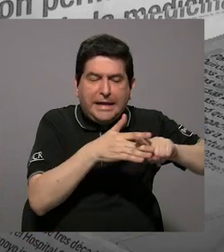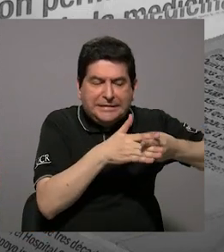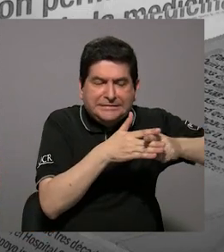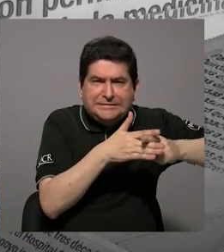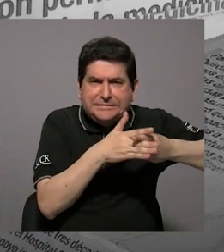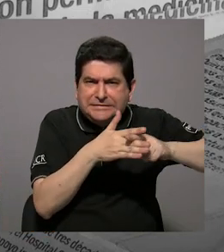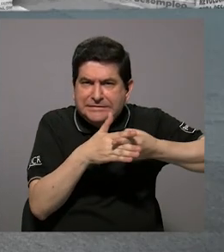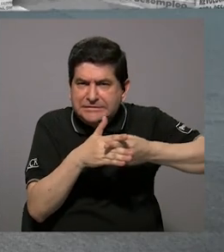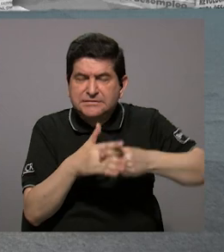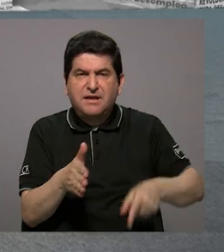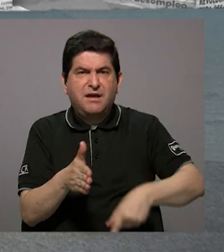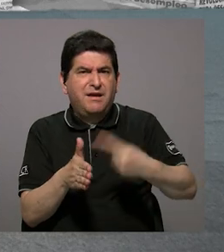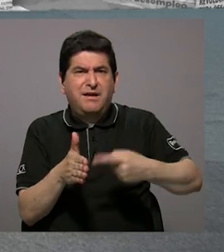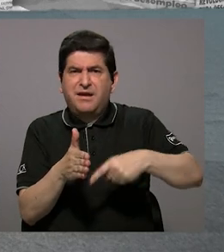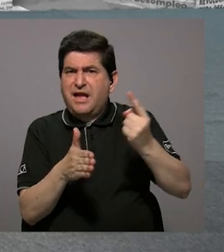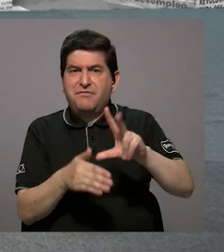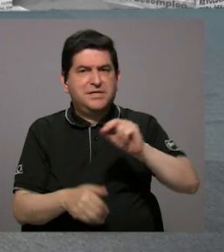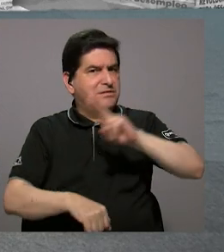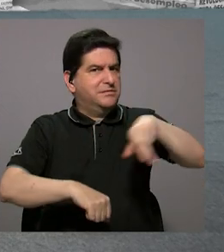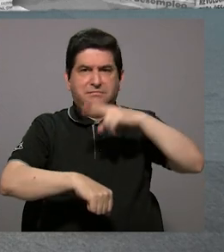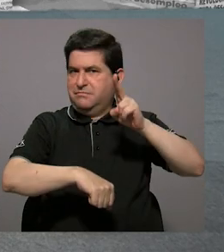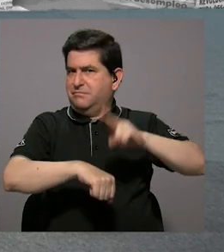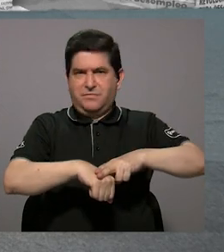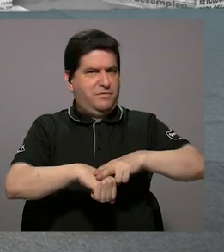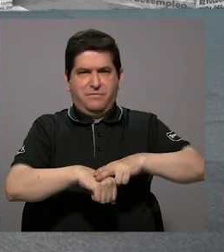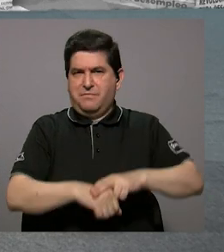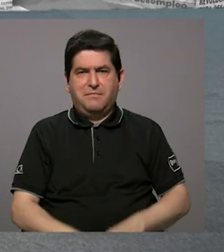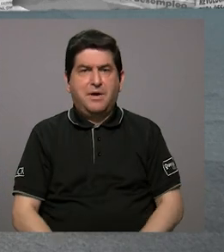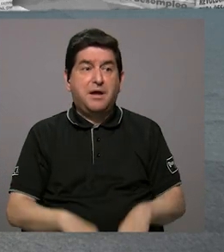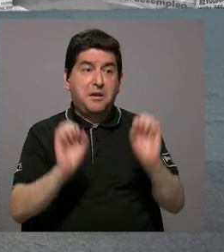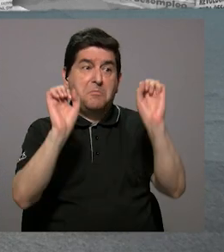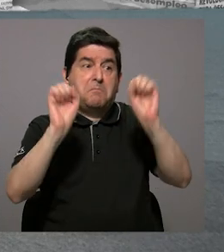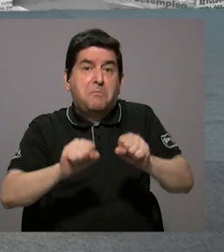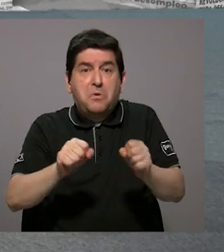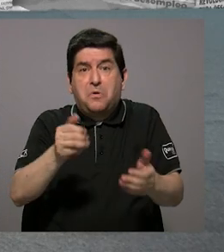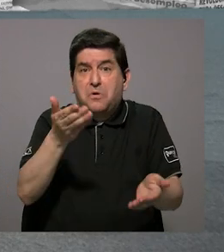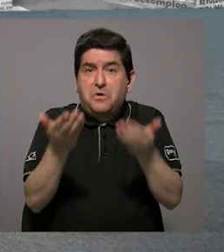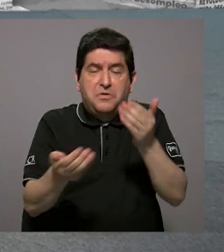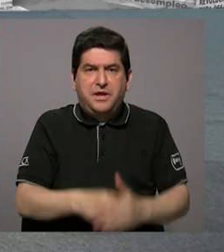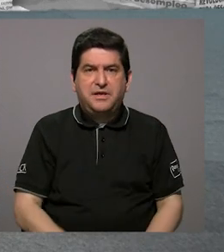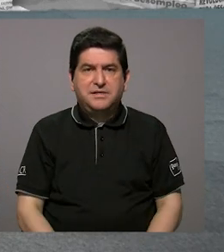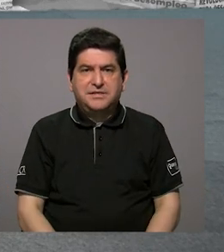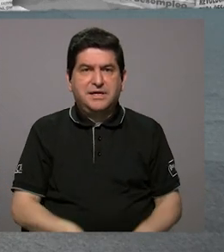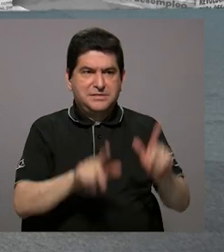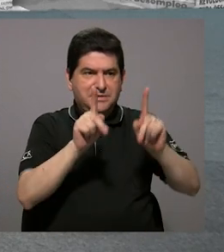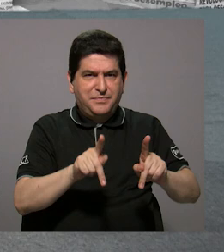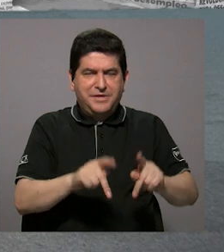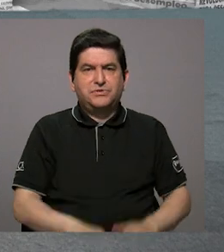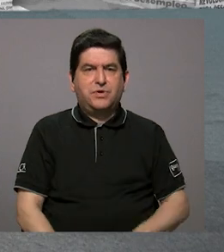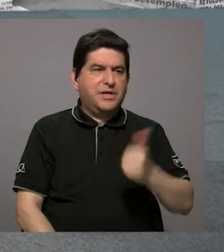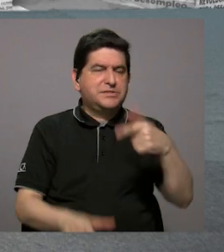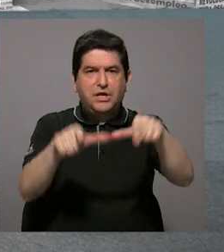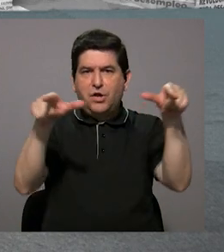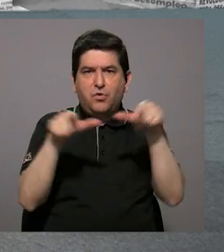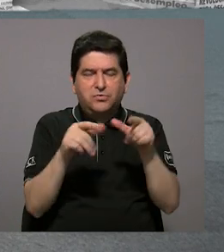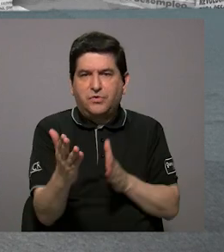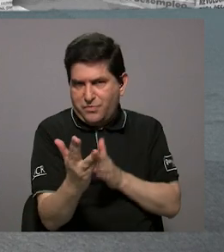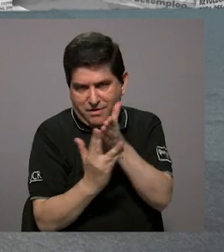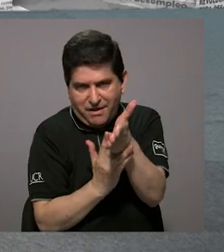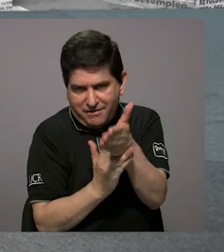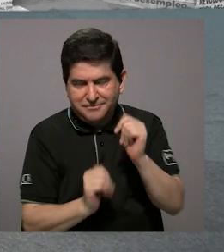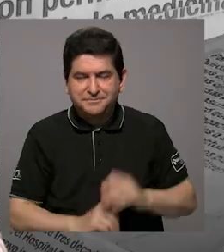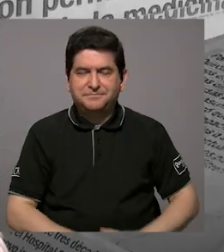instrumental que en muchos casos no es común, con lo que se puede tener a disposición en otros lugares.